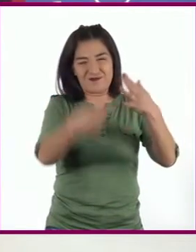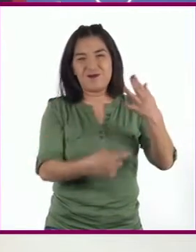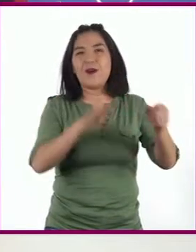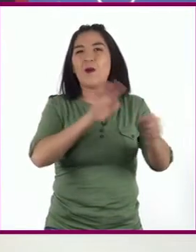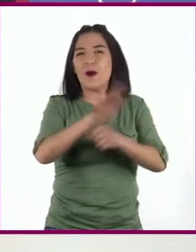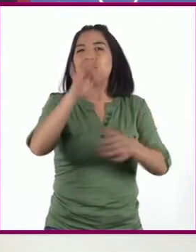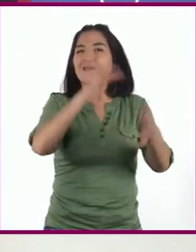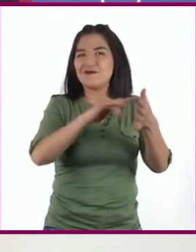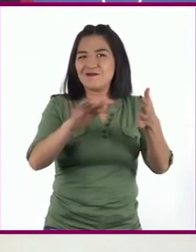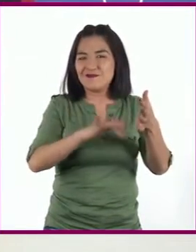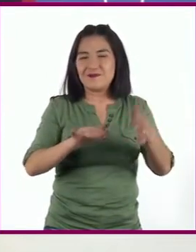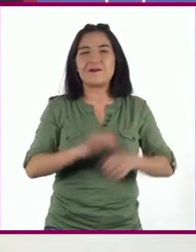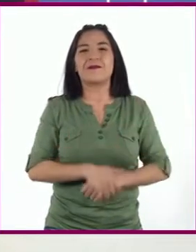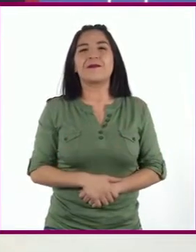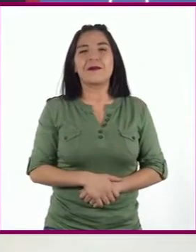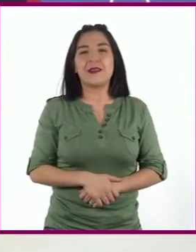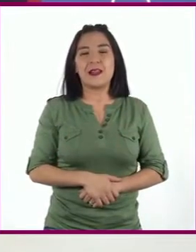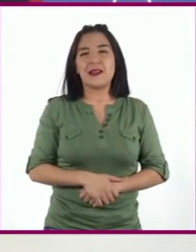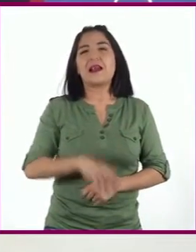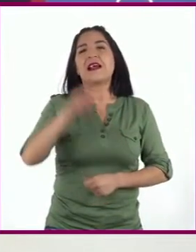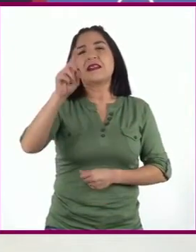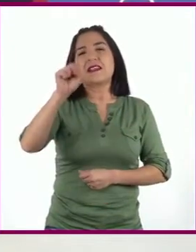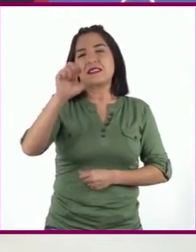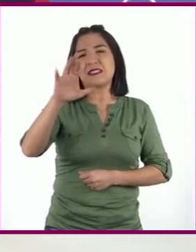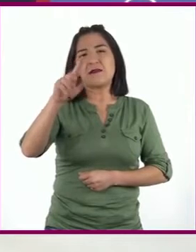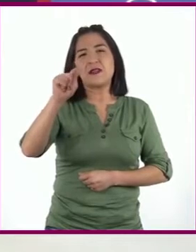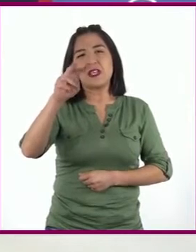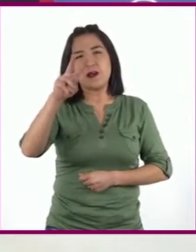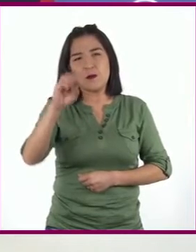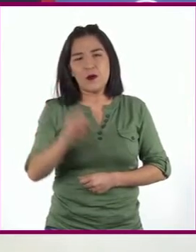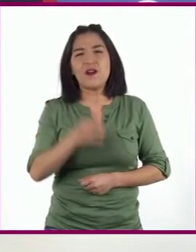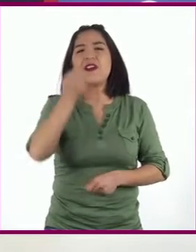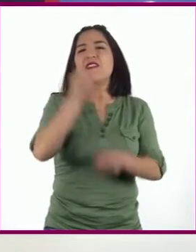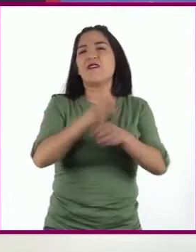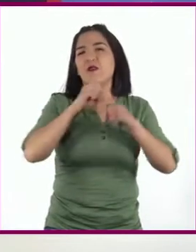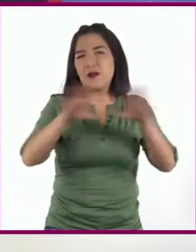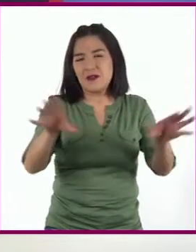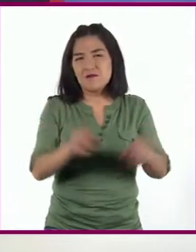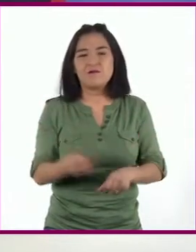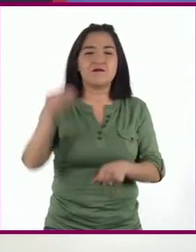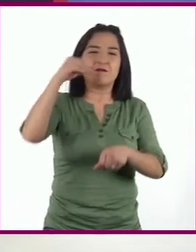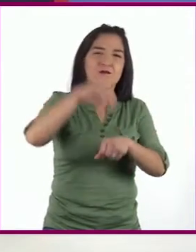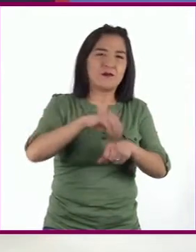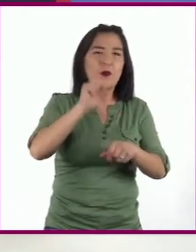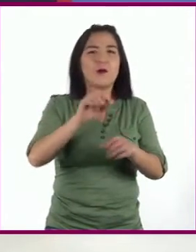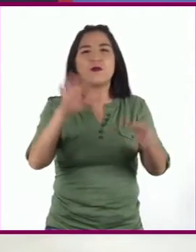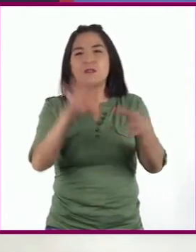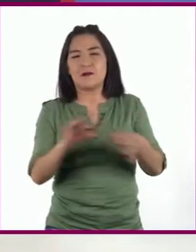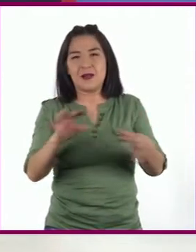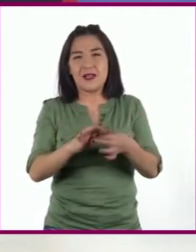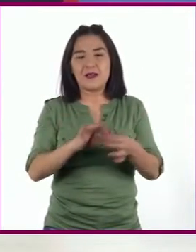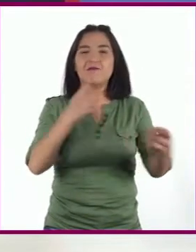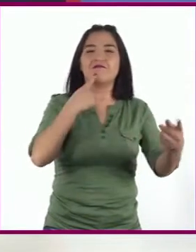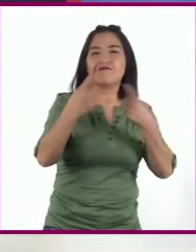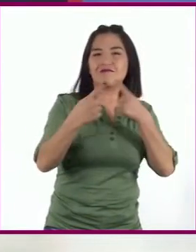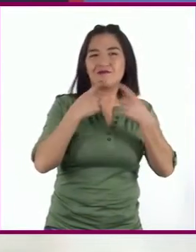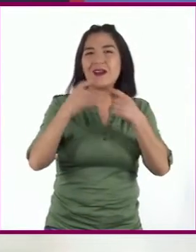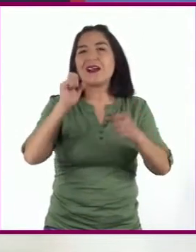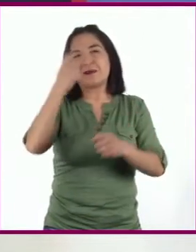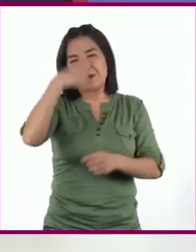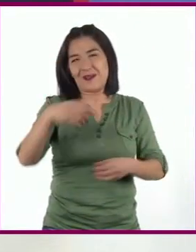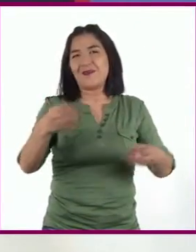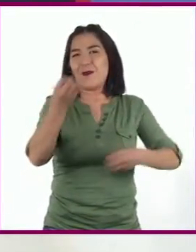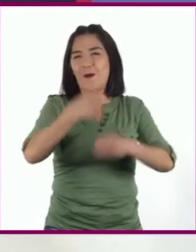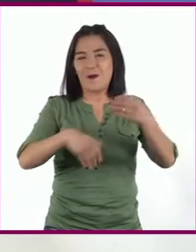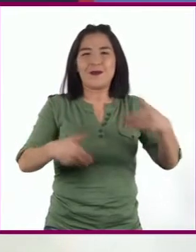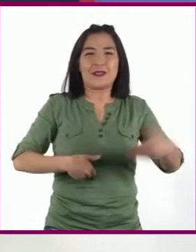Literarios. Los descriptivos, informativos, argumentativos o dialogados. Aunque cada